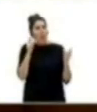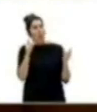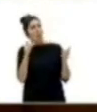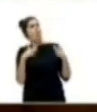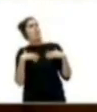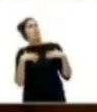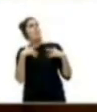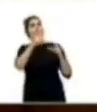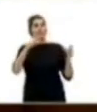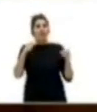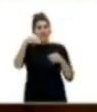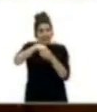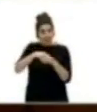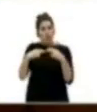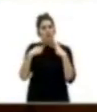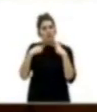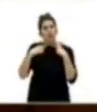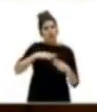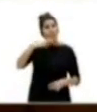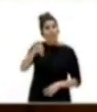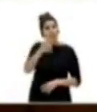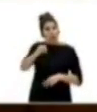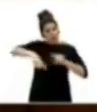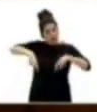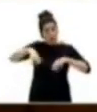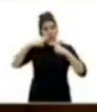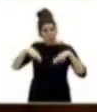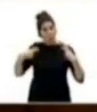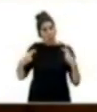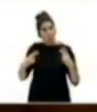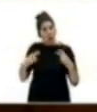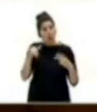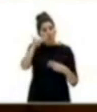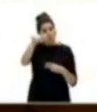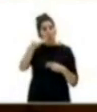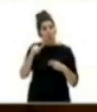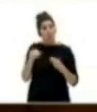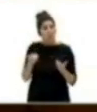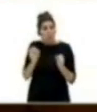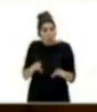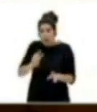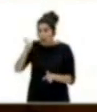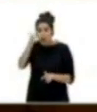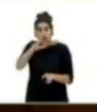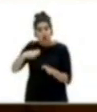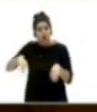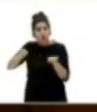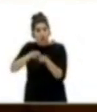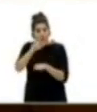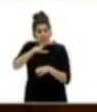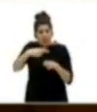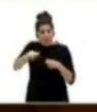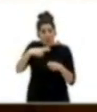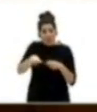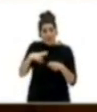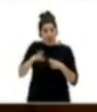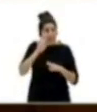diputados y diputadas de Podemos que viajamos en transporte público, como hace el resto de la ciudadanía. Los políticos han estado alejados